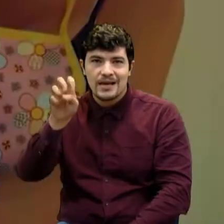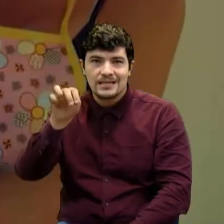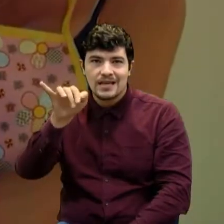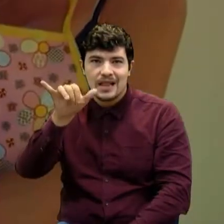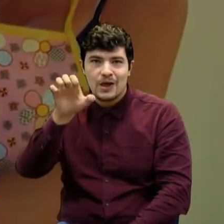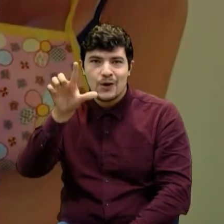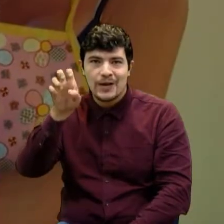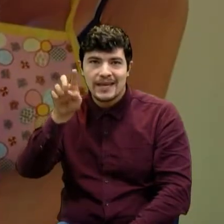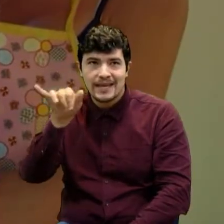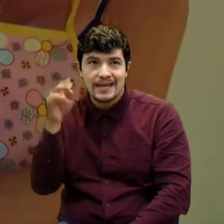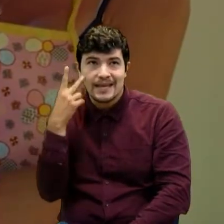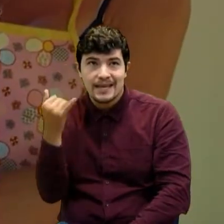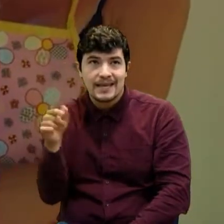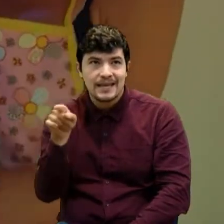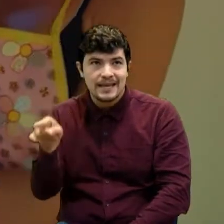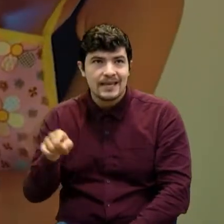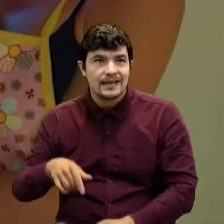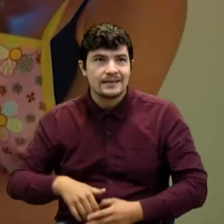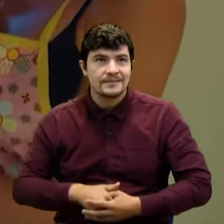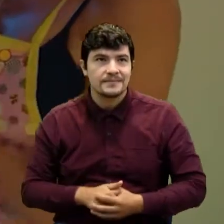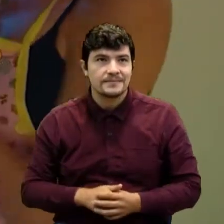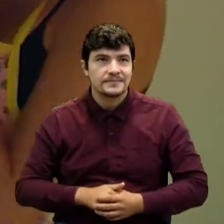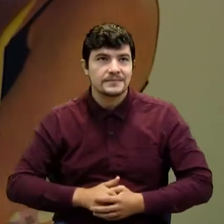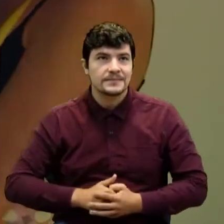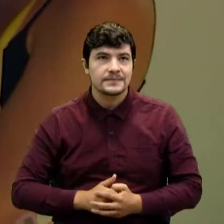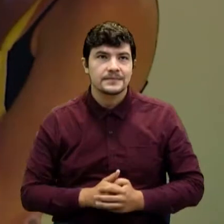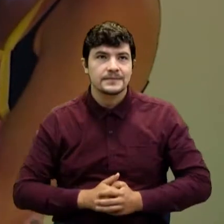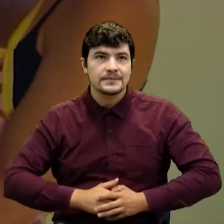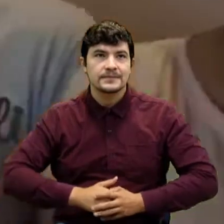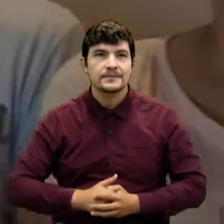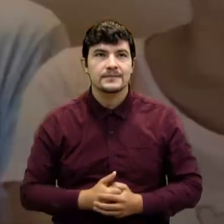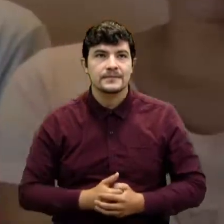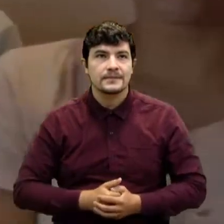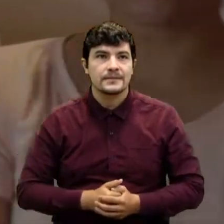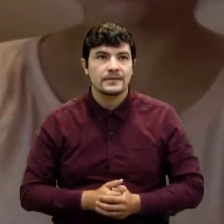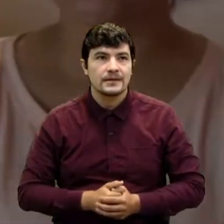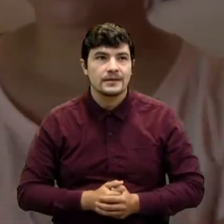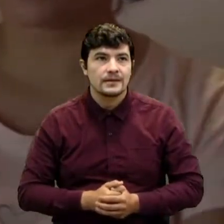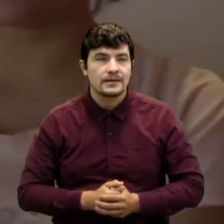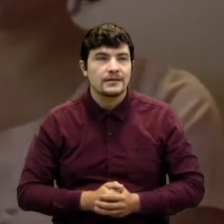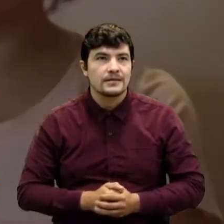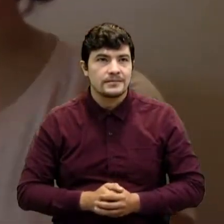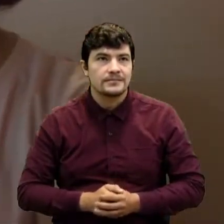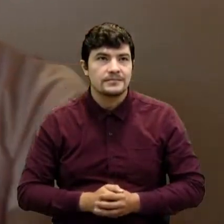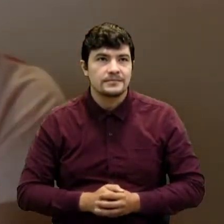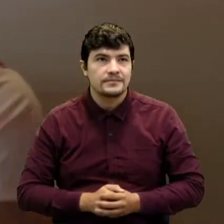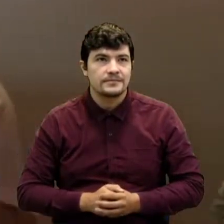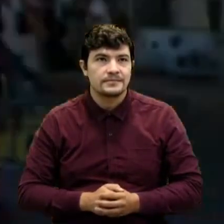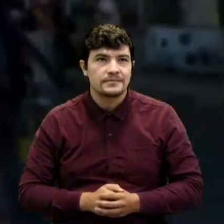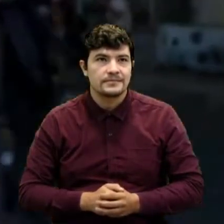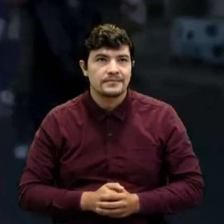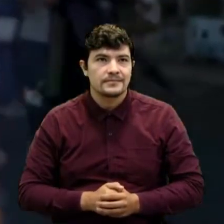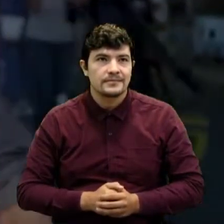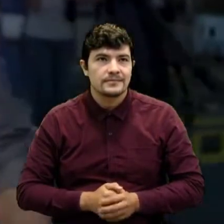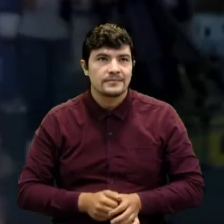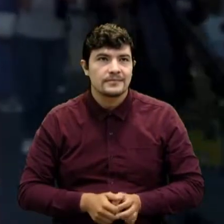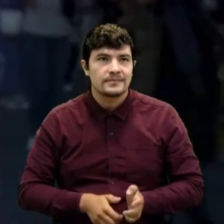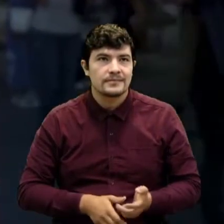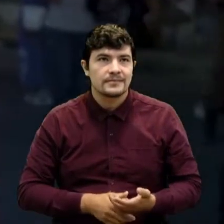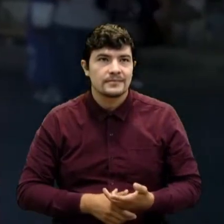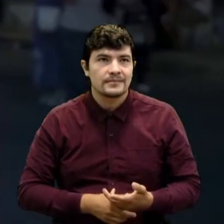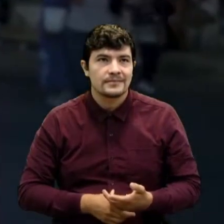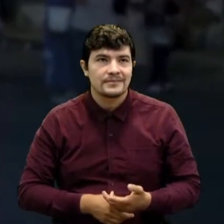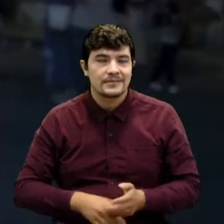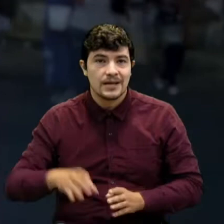Pero eso sí, linda se encierra ya con el no y ustedes no le dicen nada Ruega por nosotros pecadores ¡Qué humano! Mi nombre es Brian